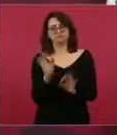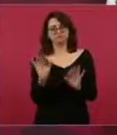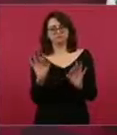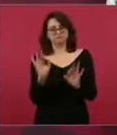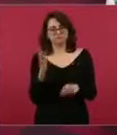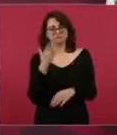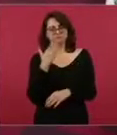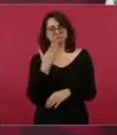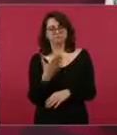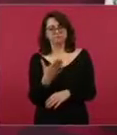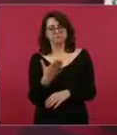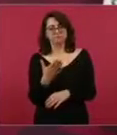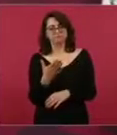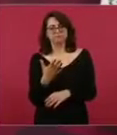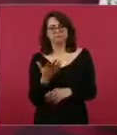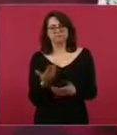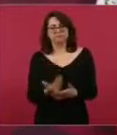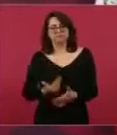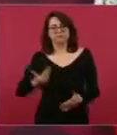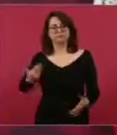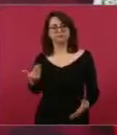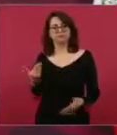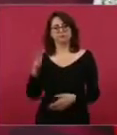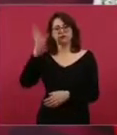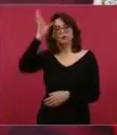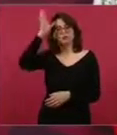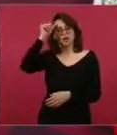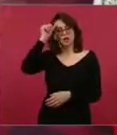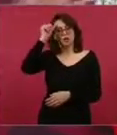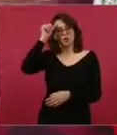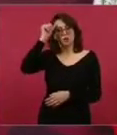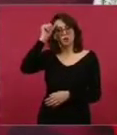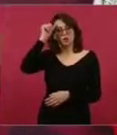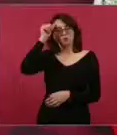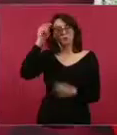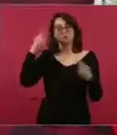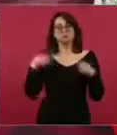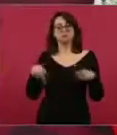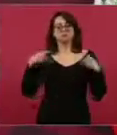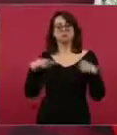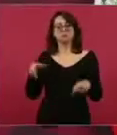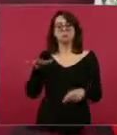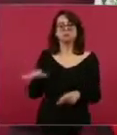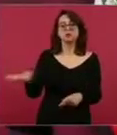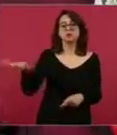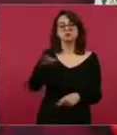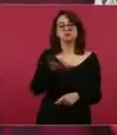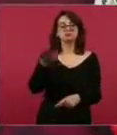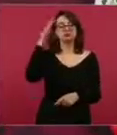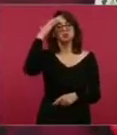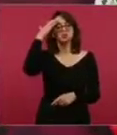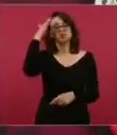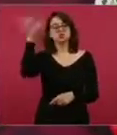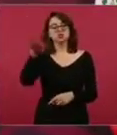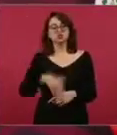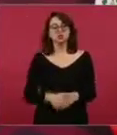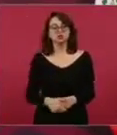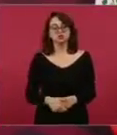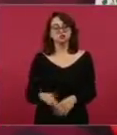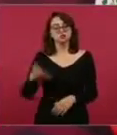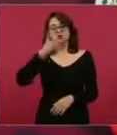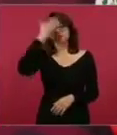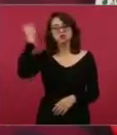acuerdos que a lo mejor los comerciantes no los conocen,